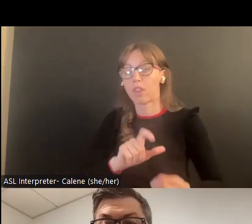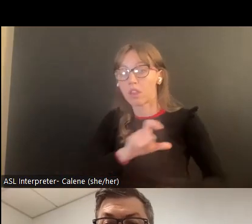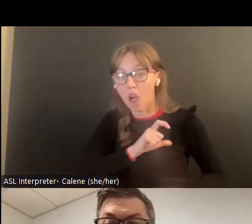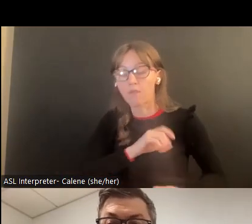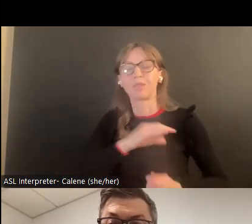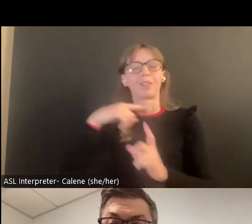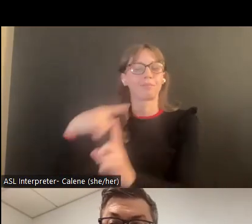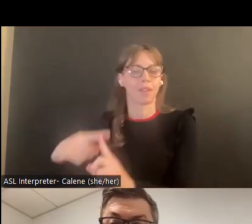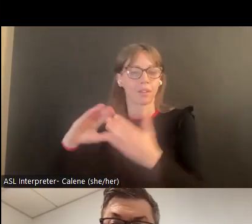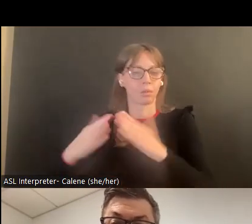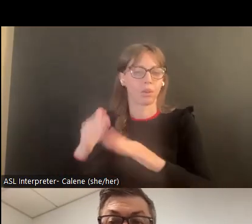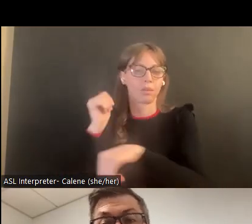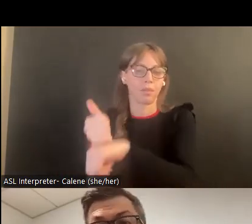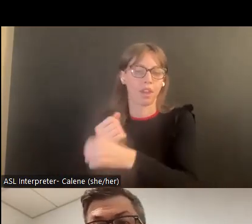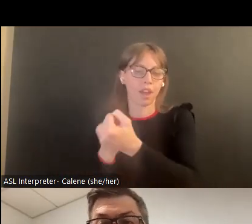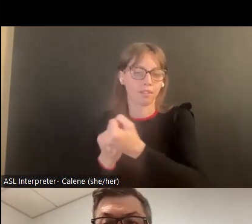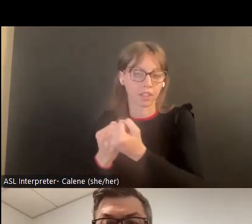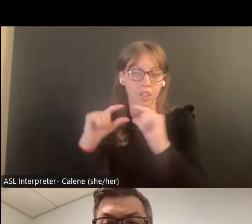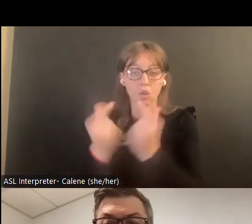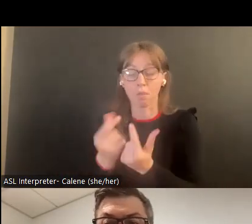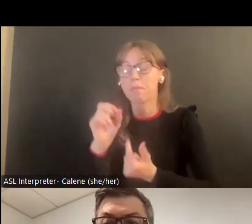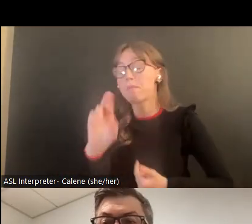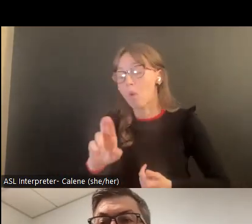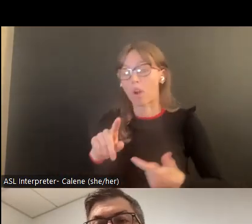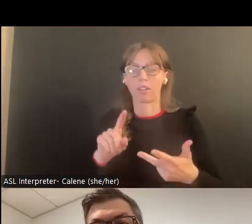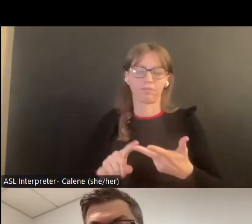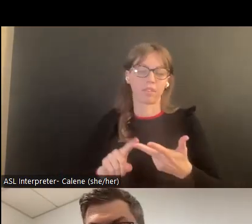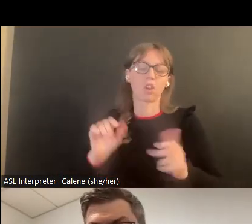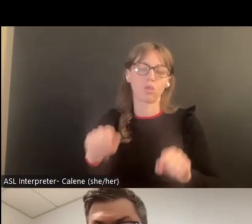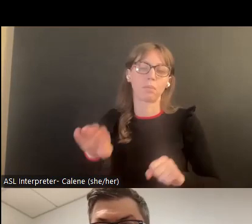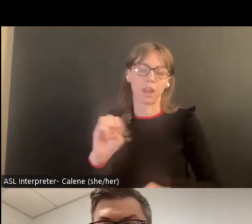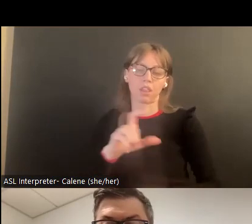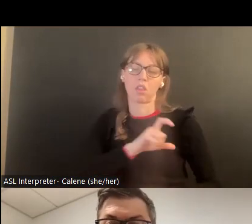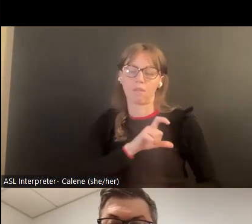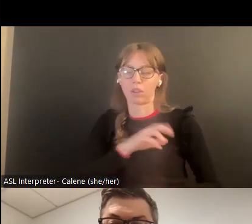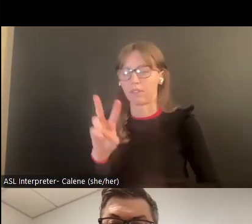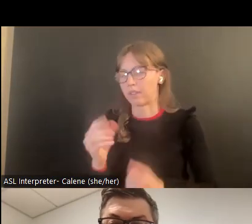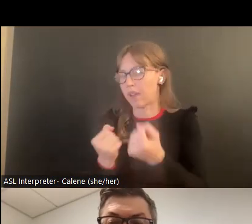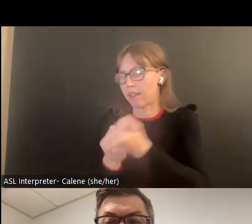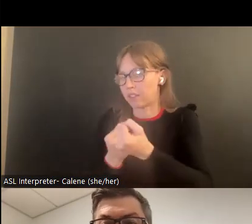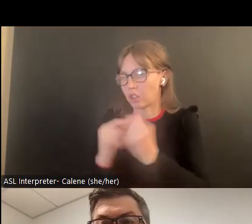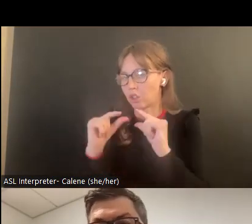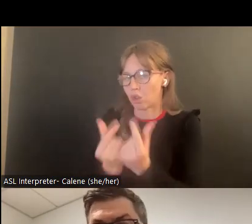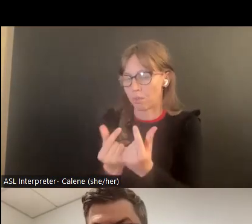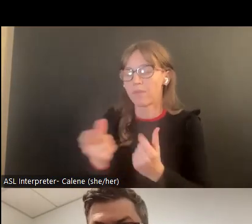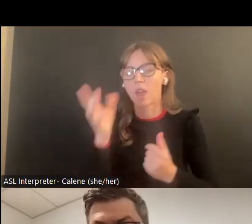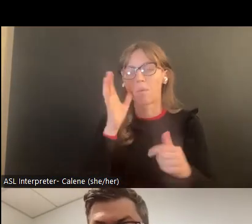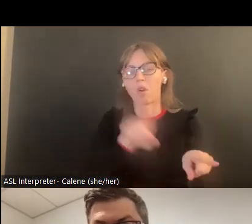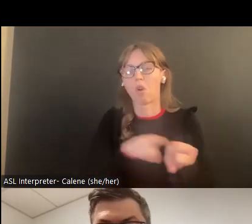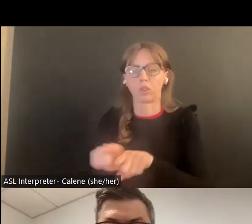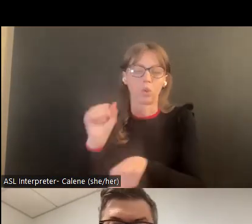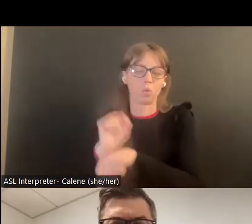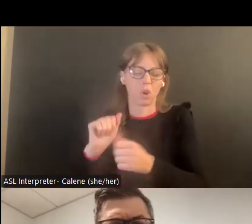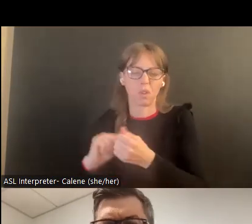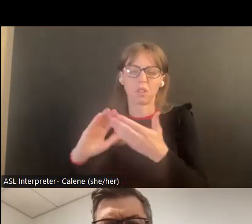pueda trabajar en armonía con el cuartel, la policía y la organización que se basa en la